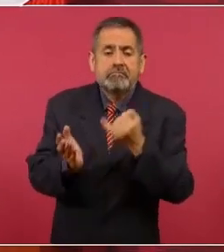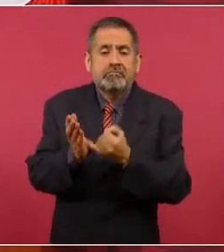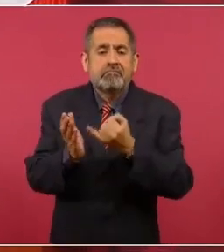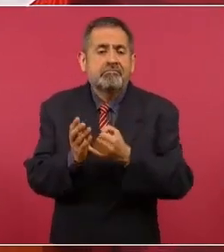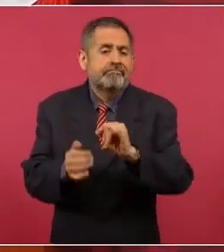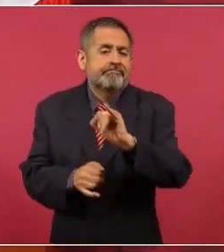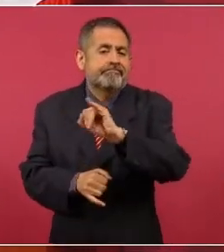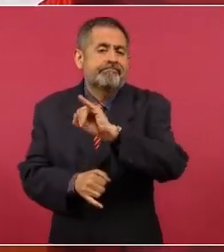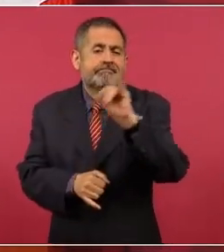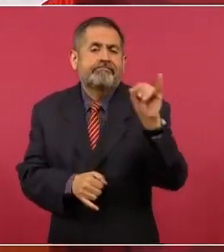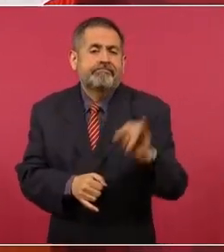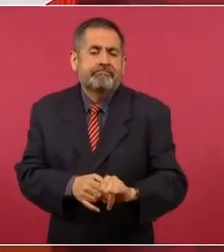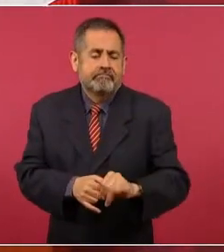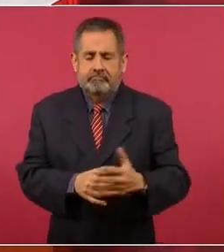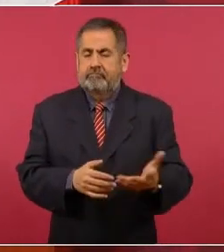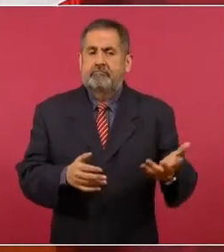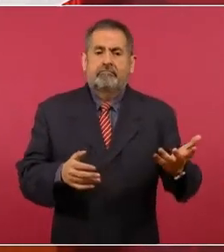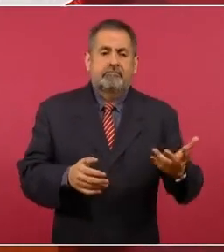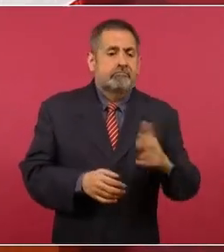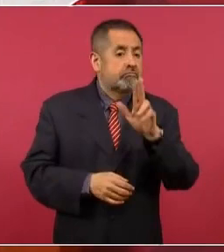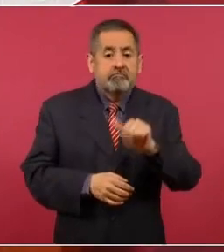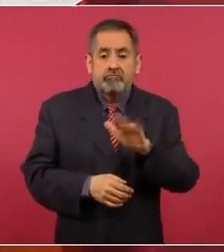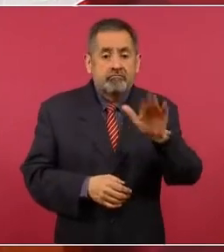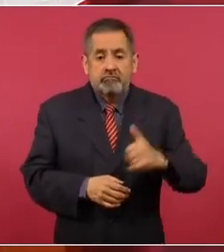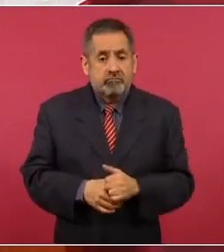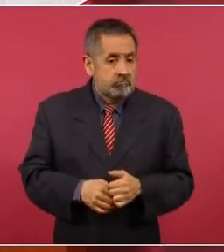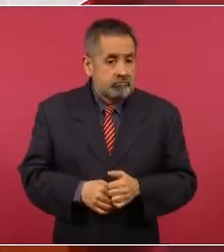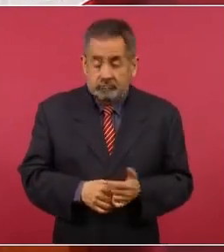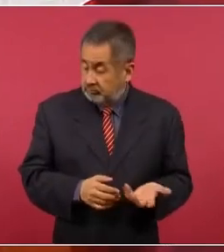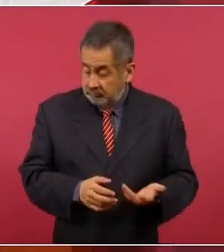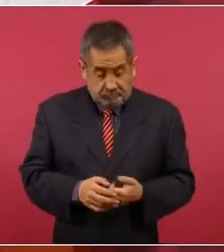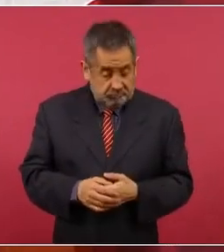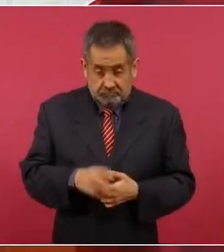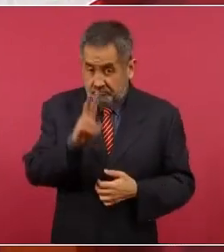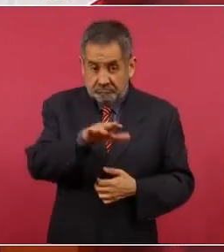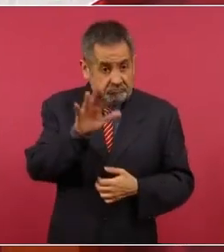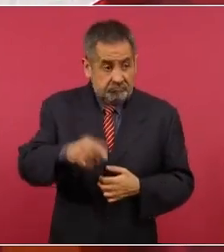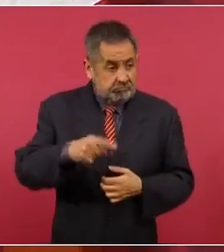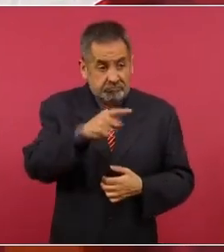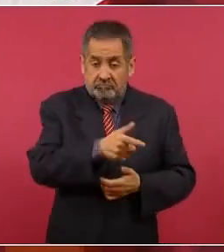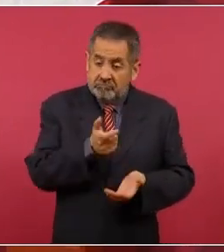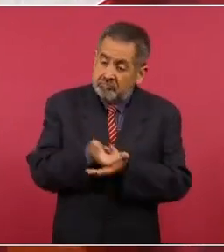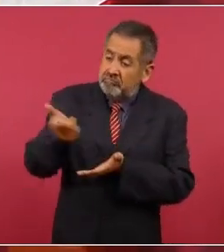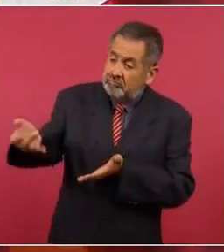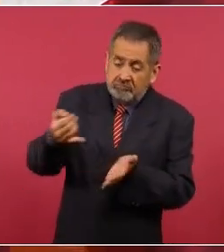así como lo están escuchando.